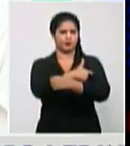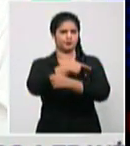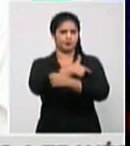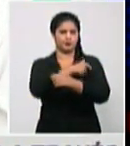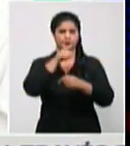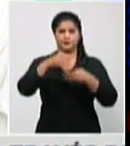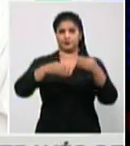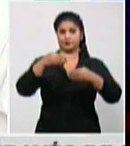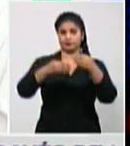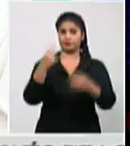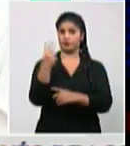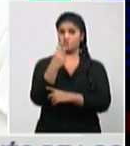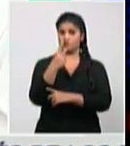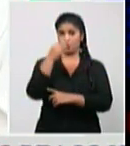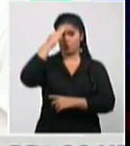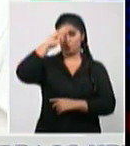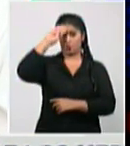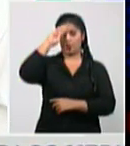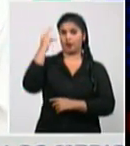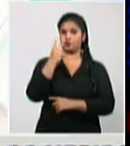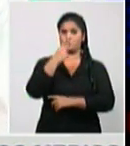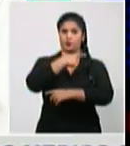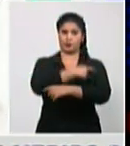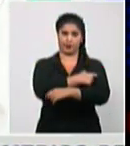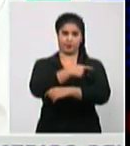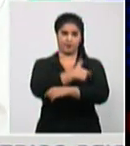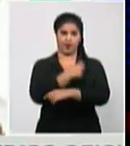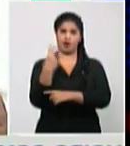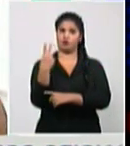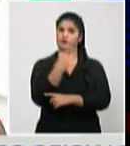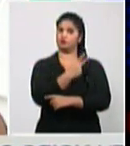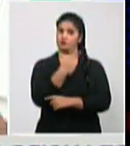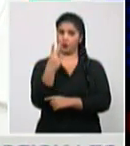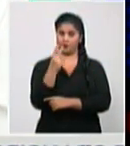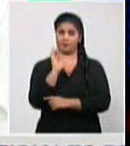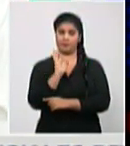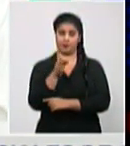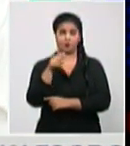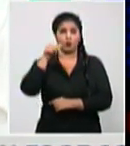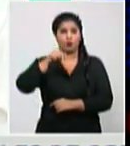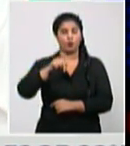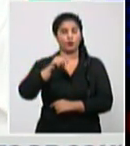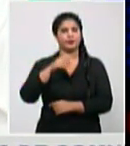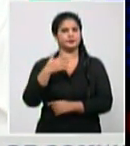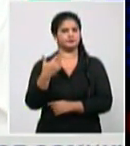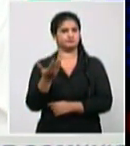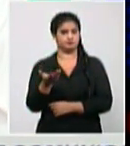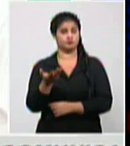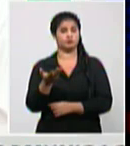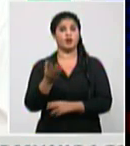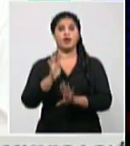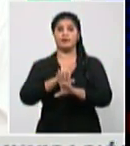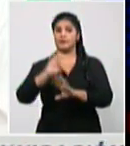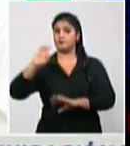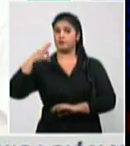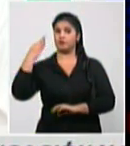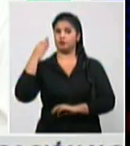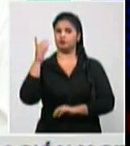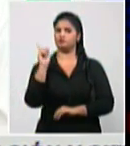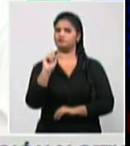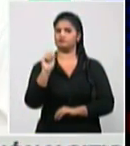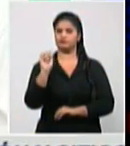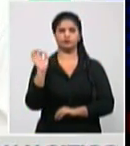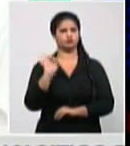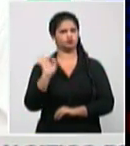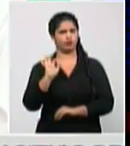vacunales los ensayos clínicos a pesar de eso hoy todavía no se ha logrado una una